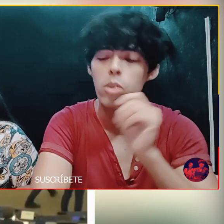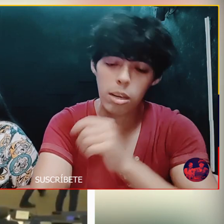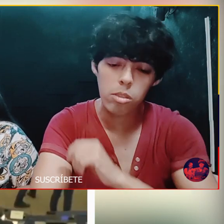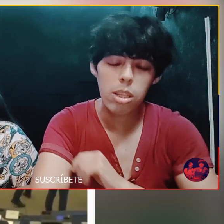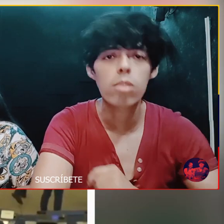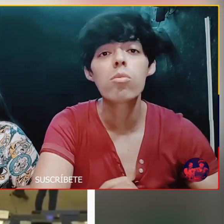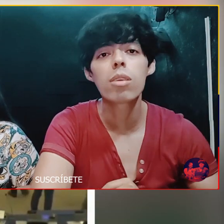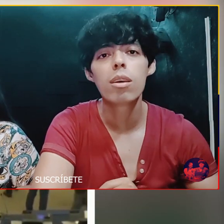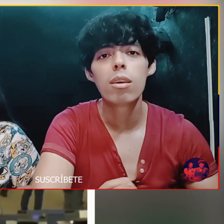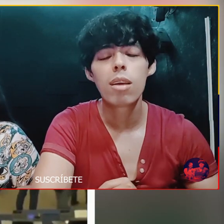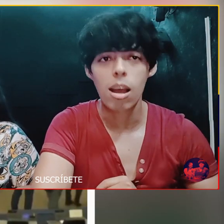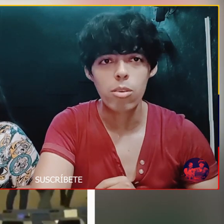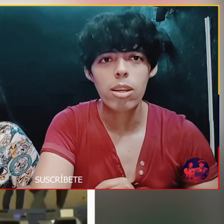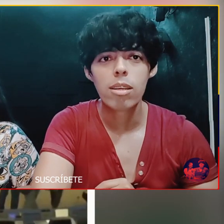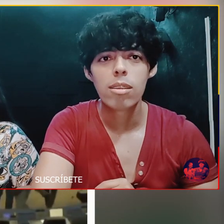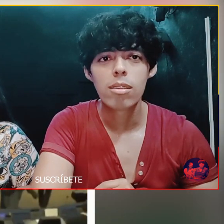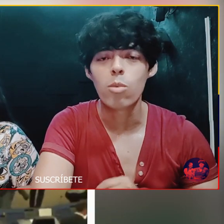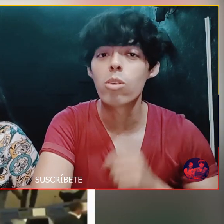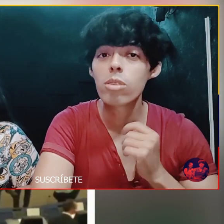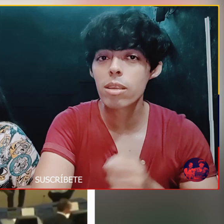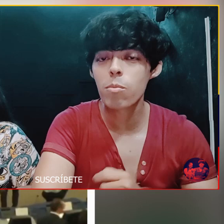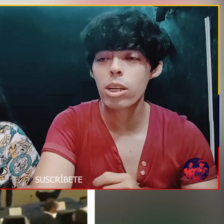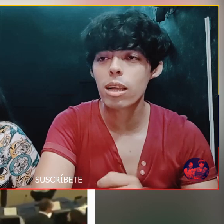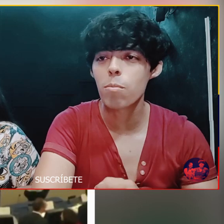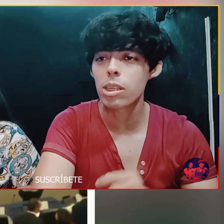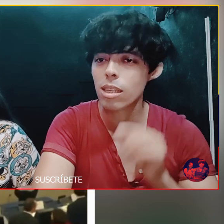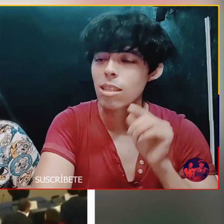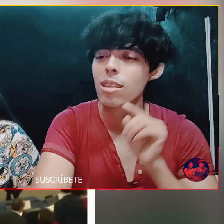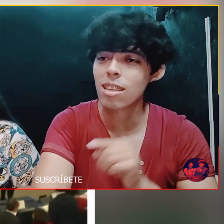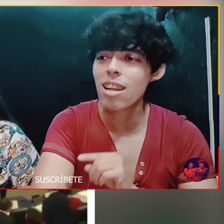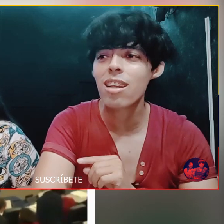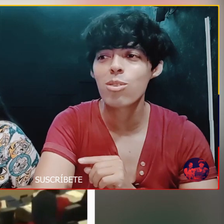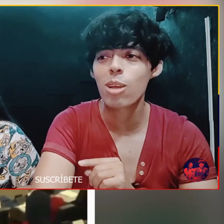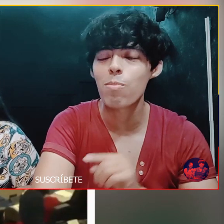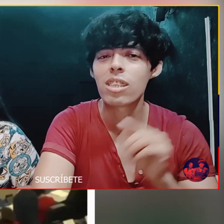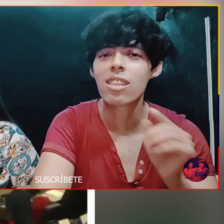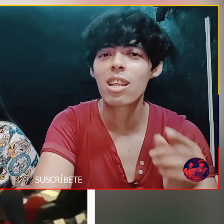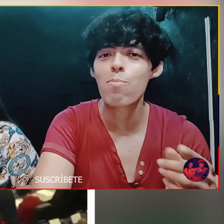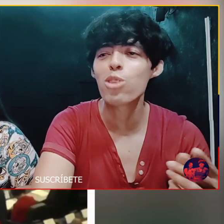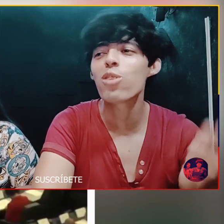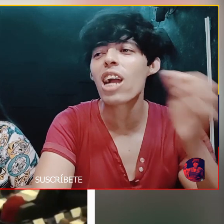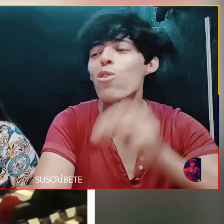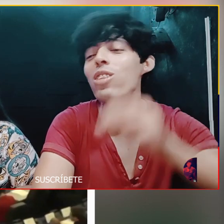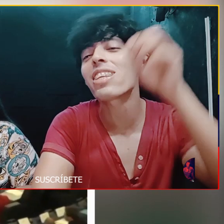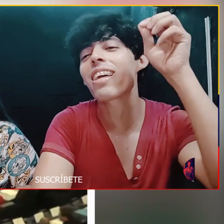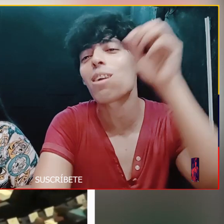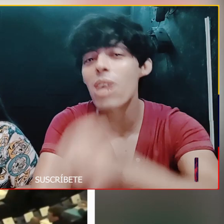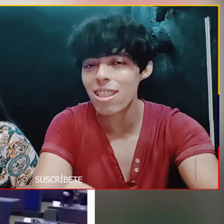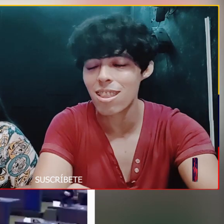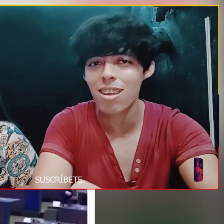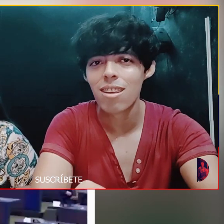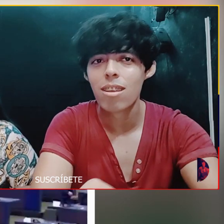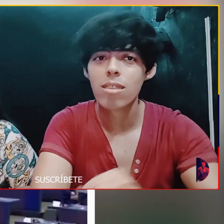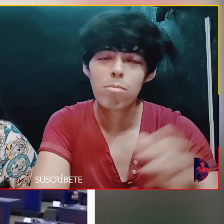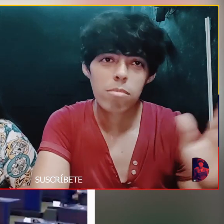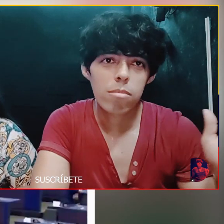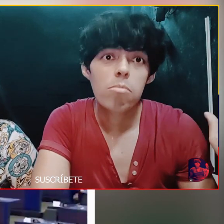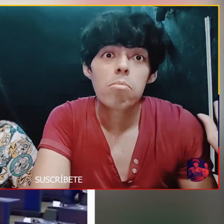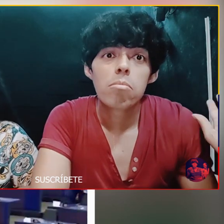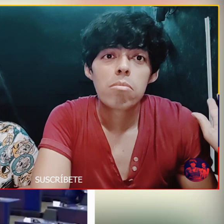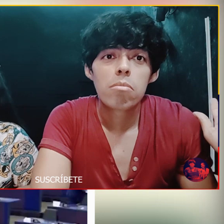Que eso es verdad Póngale una denuncia Ahora Si luego se demuestra Que el presidente Tenía la razón Y el presidente Le pone una contrademanda